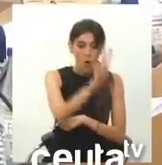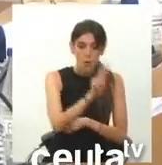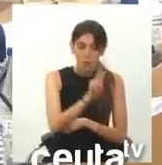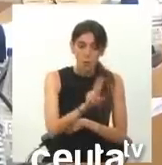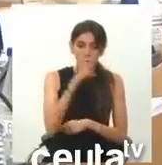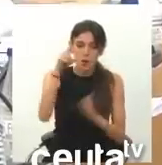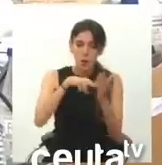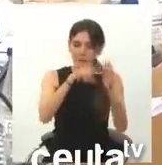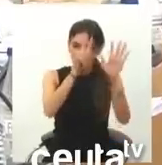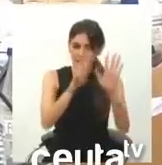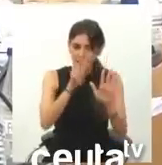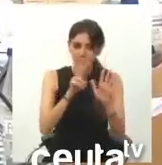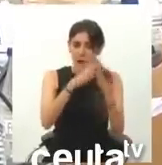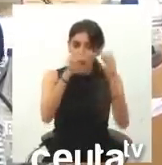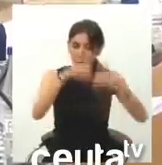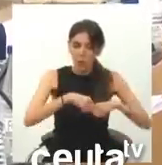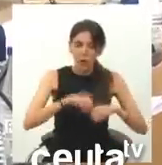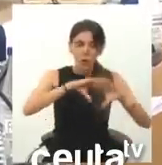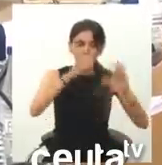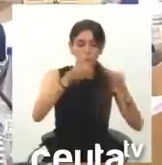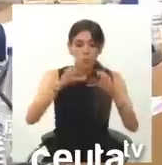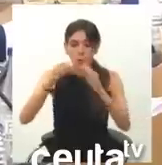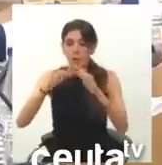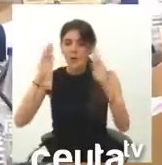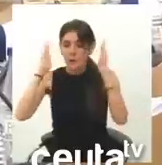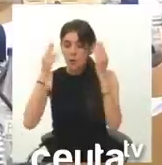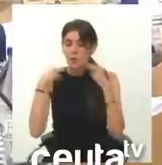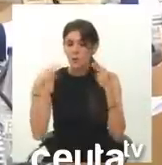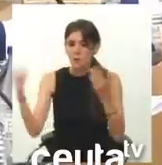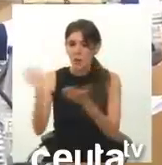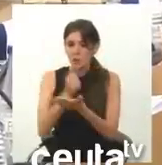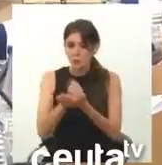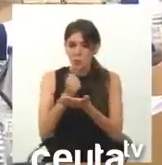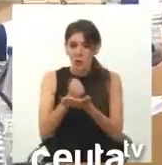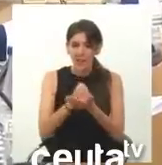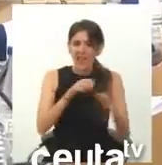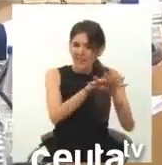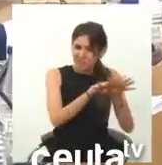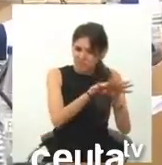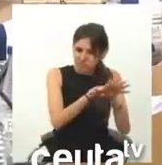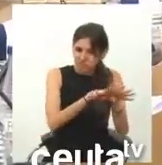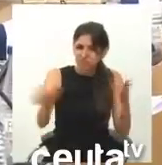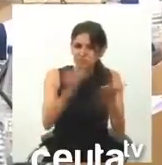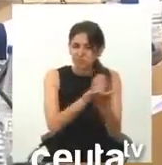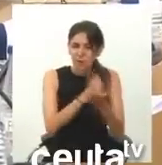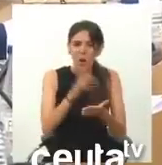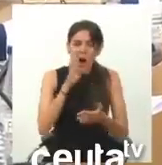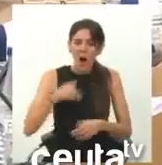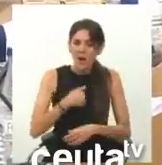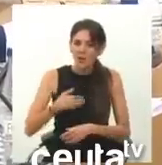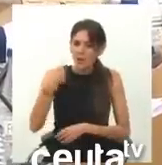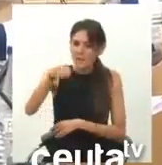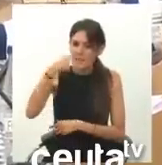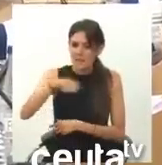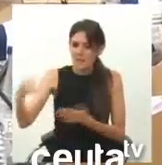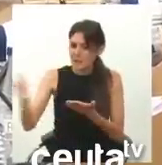2007. Todos los grupos del Congreso de los Diputados criticaron este papel del presidente,